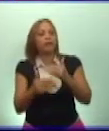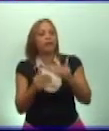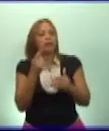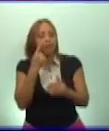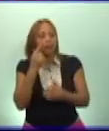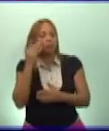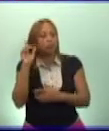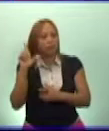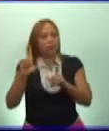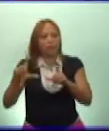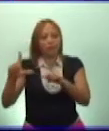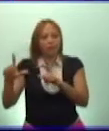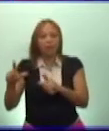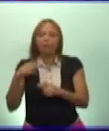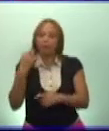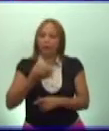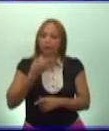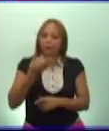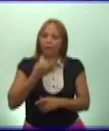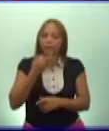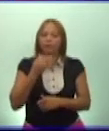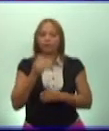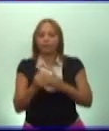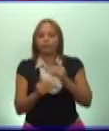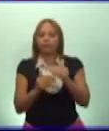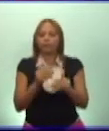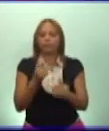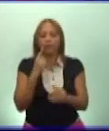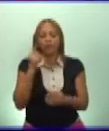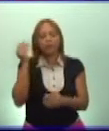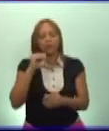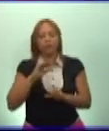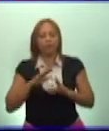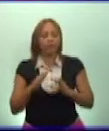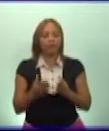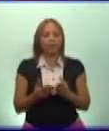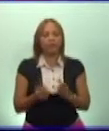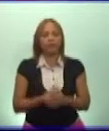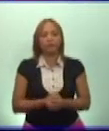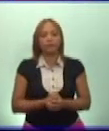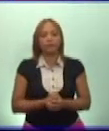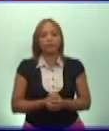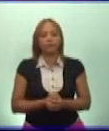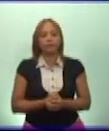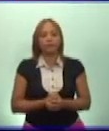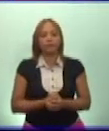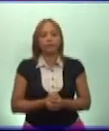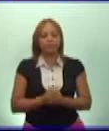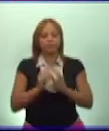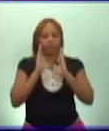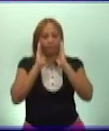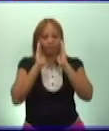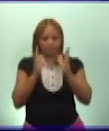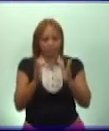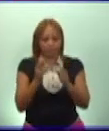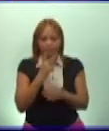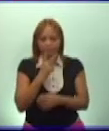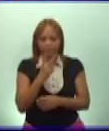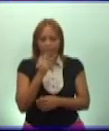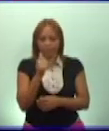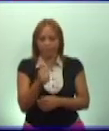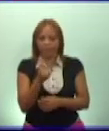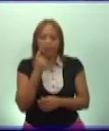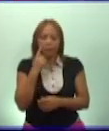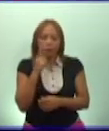imágenes, vamos a irlas comentando para irlos familiarizando con este contenido. Presten atención y vamos a su